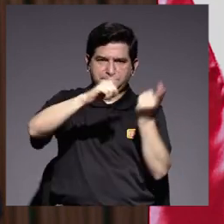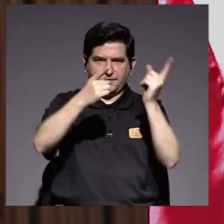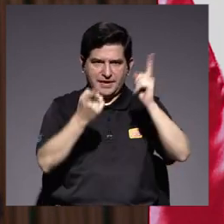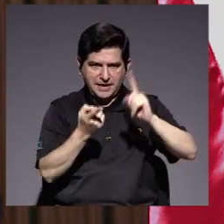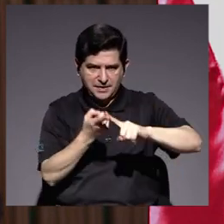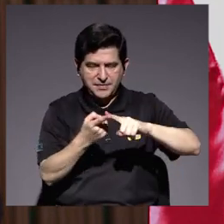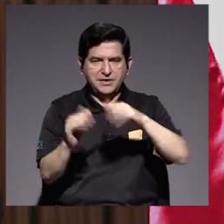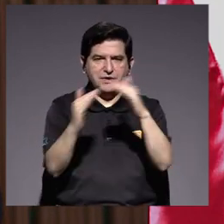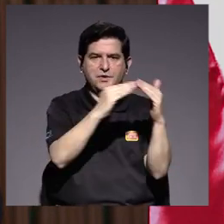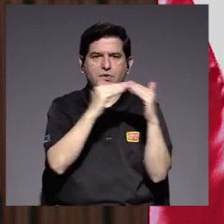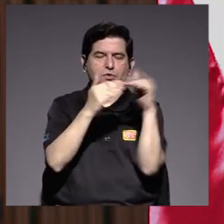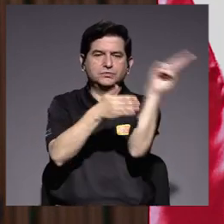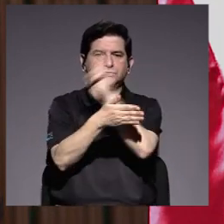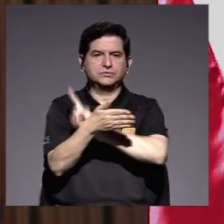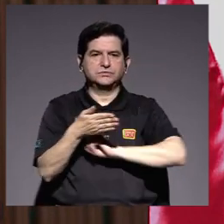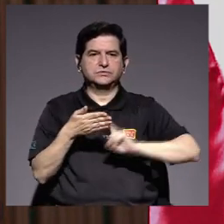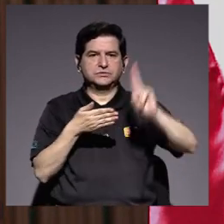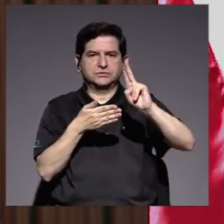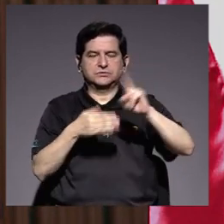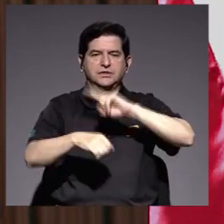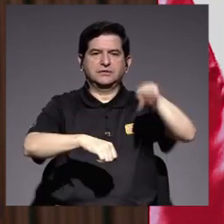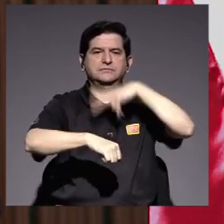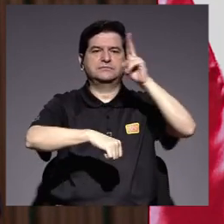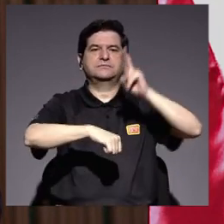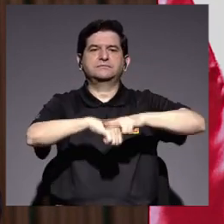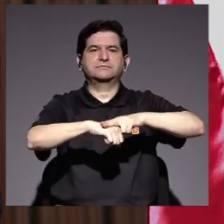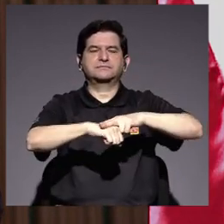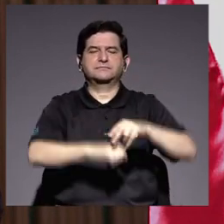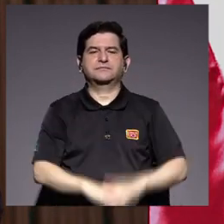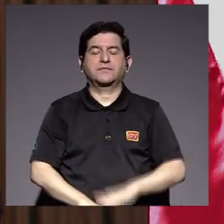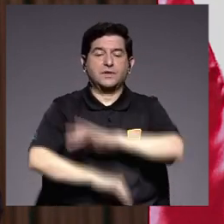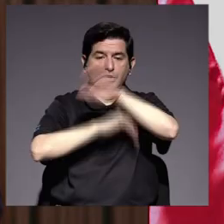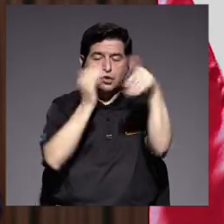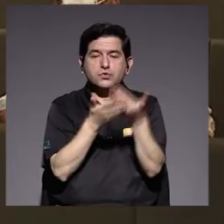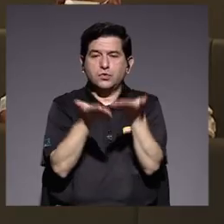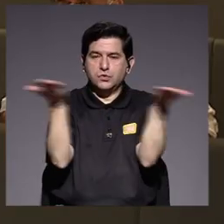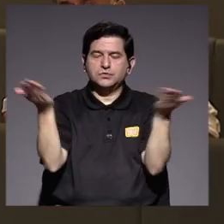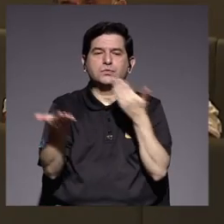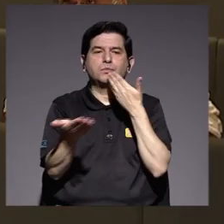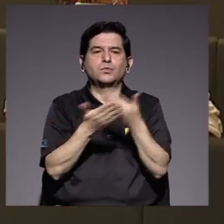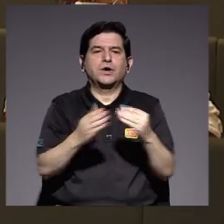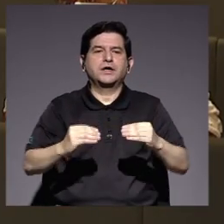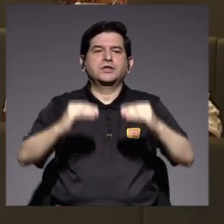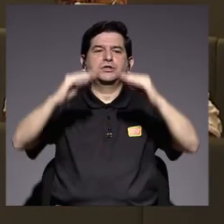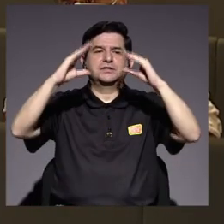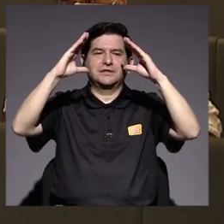amigos de la comunidad universitaria y nacional, tengan todas y todos muy buenos días.